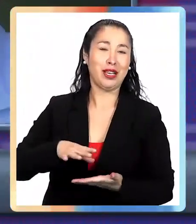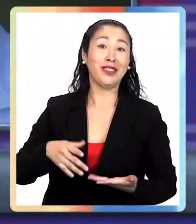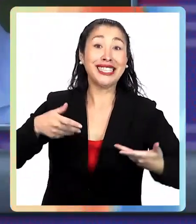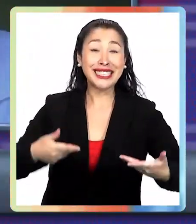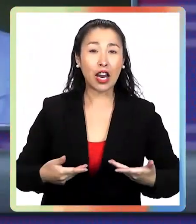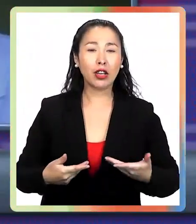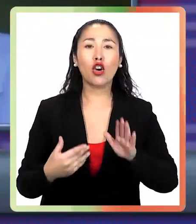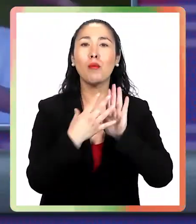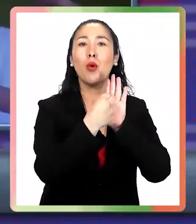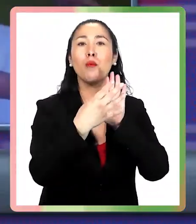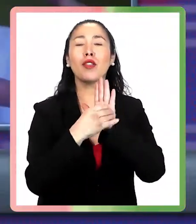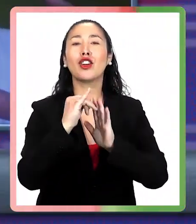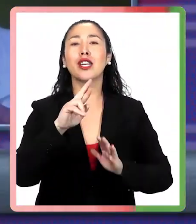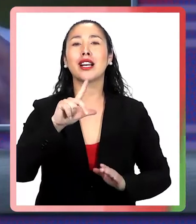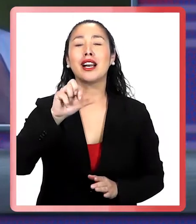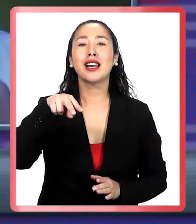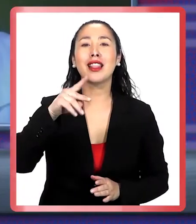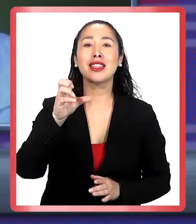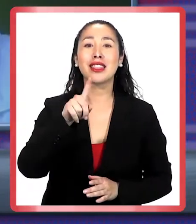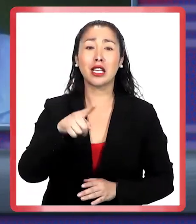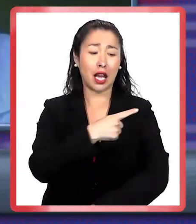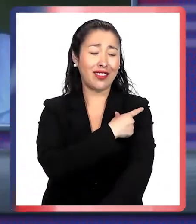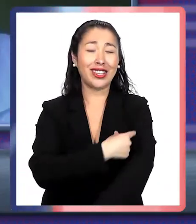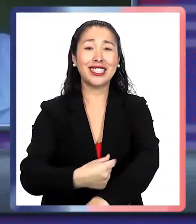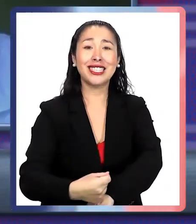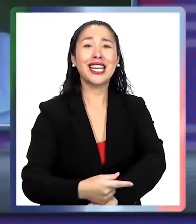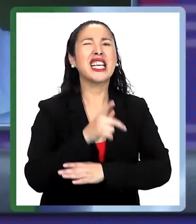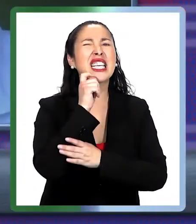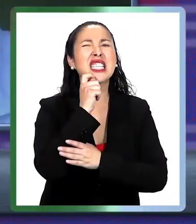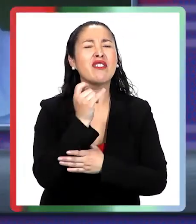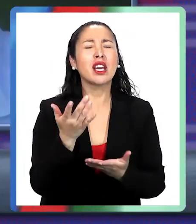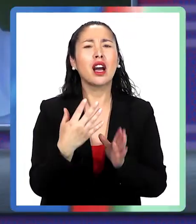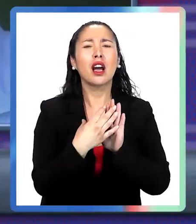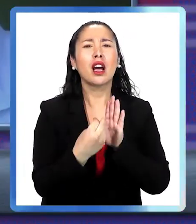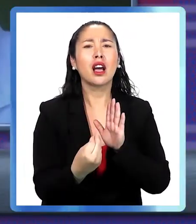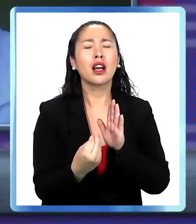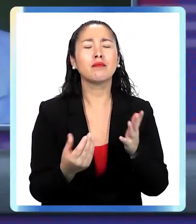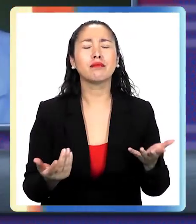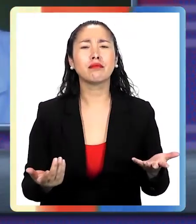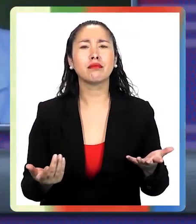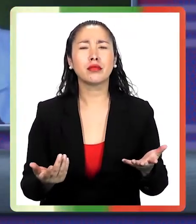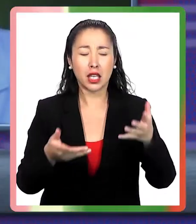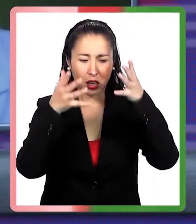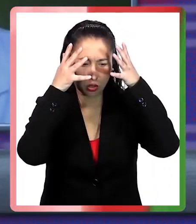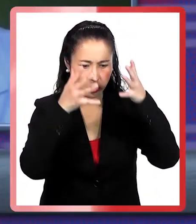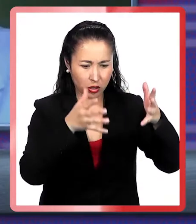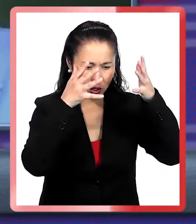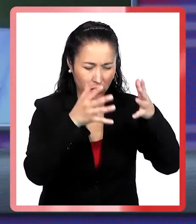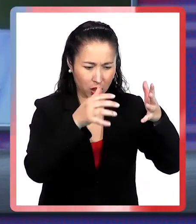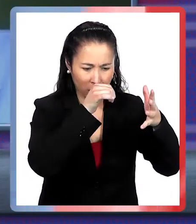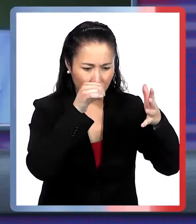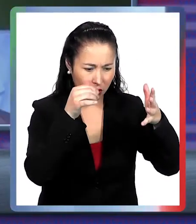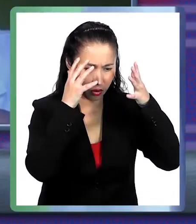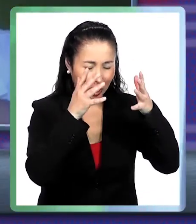estamos instalando el modelo islandés en todo el país que significa que en vez de concentrarse en la